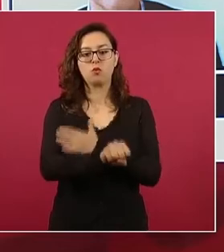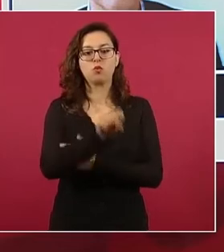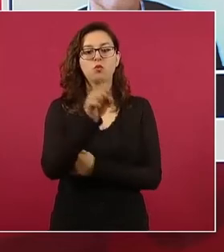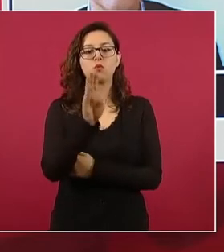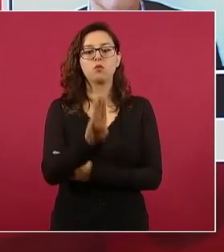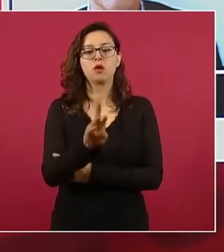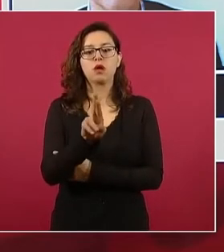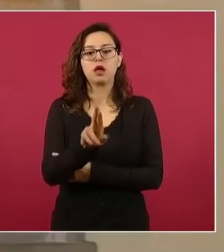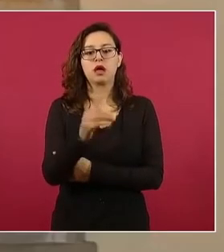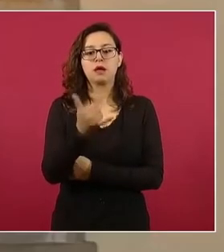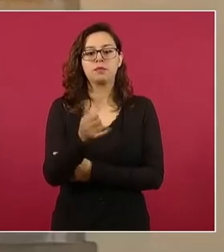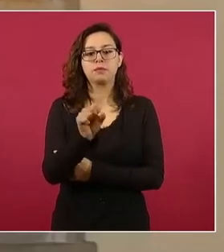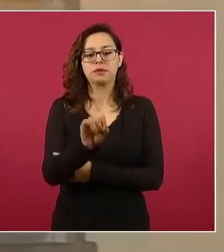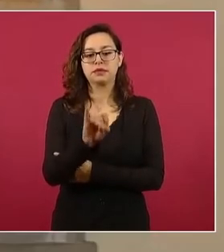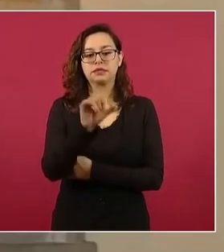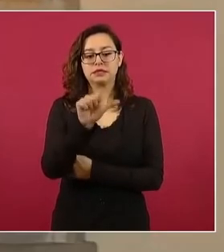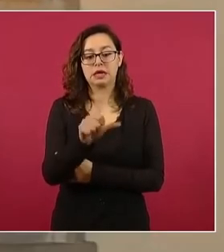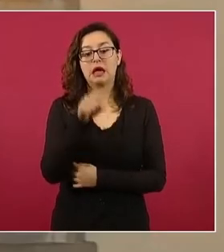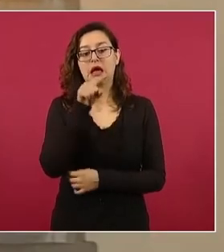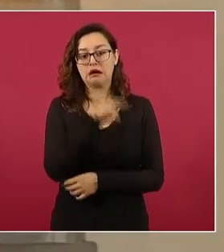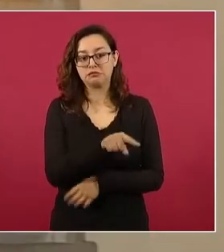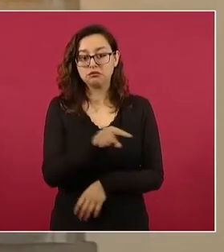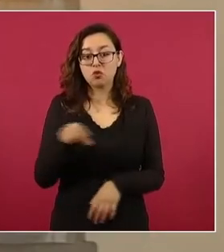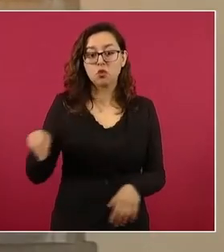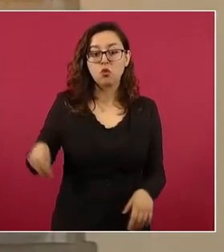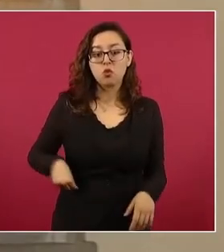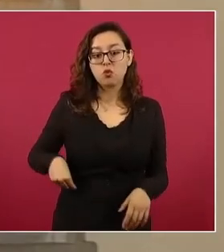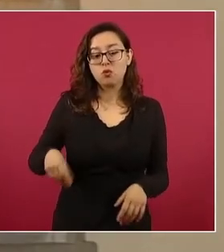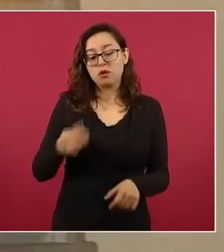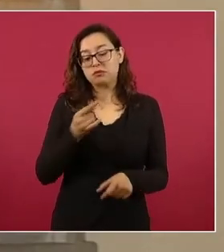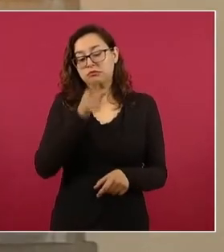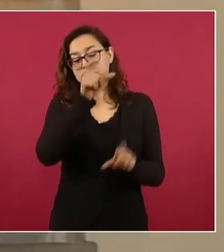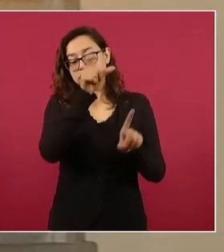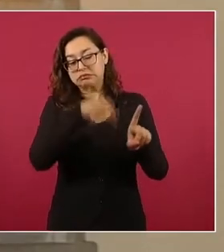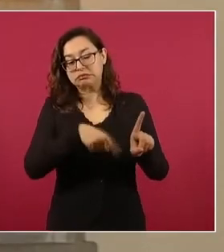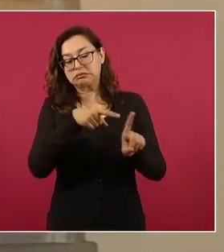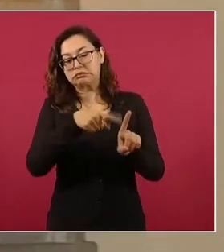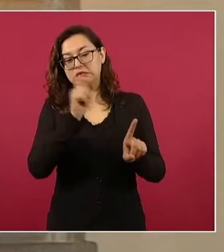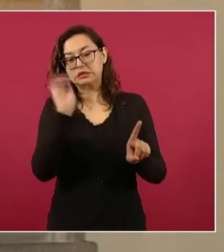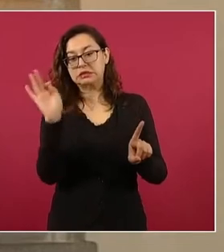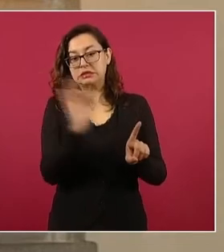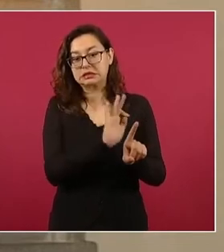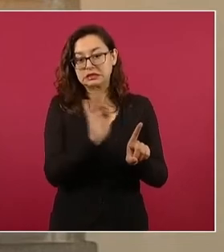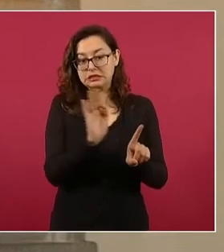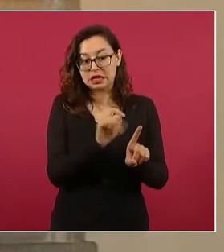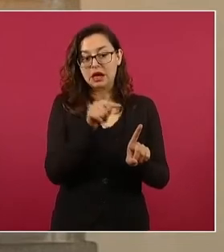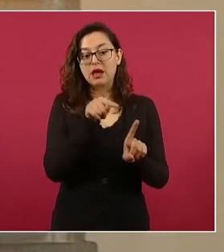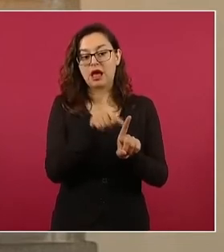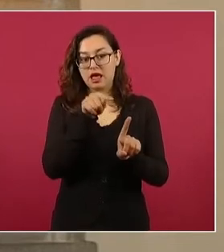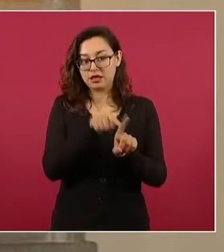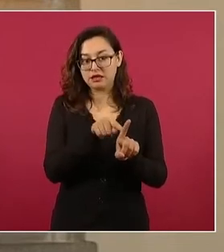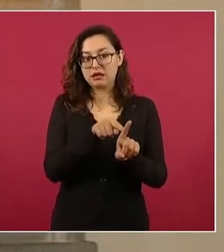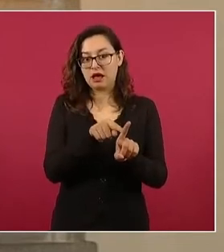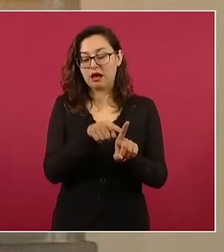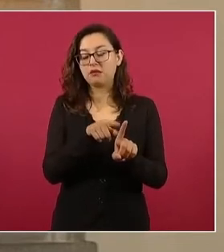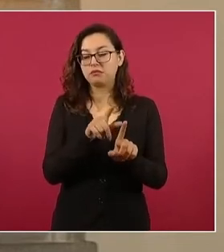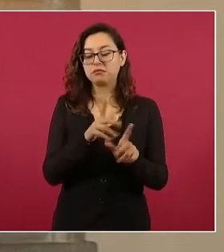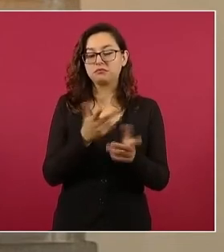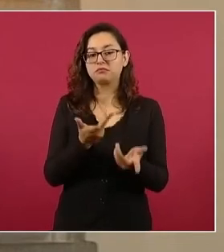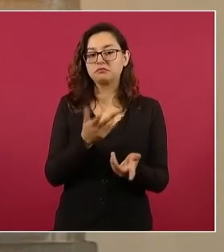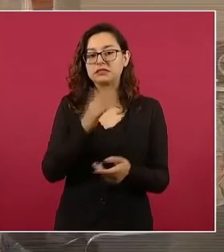N quien está imputada por el delito de encubrimiento por favorecimiento